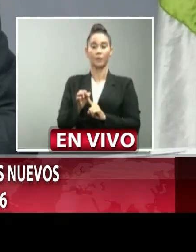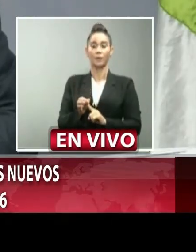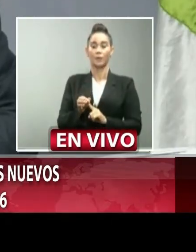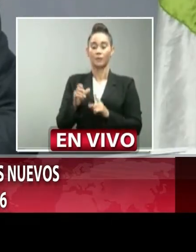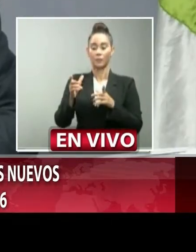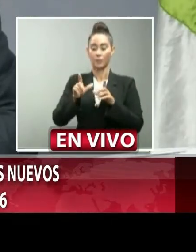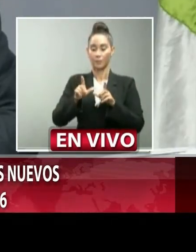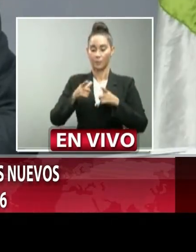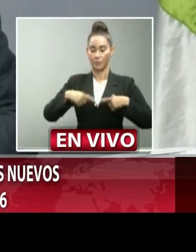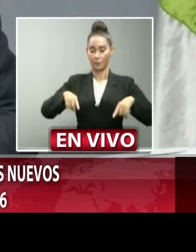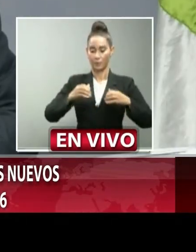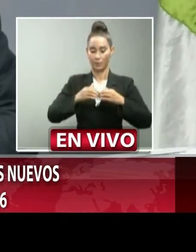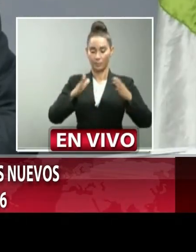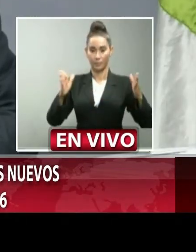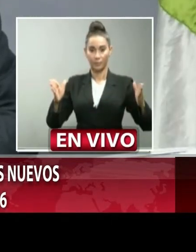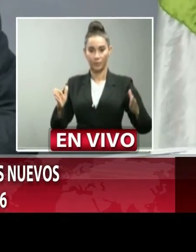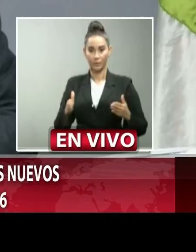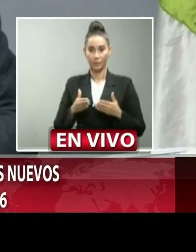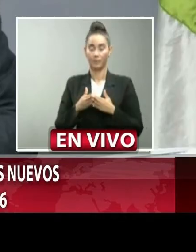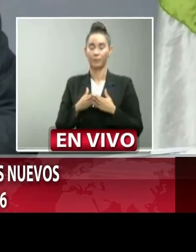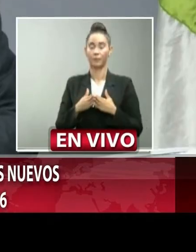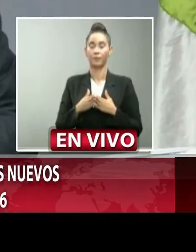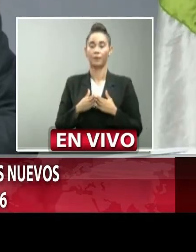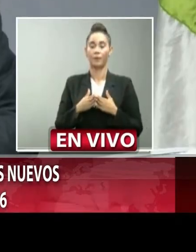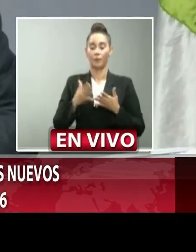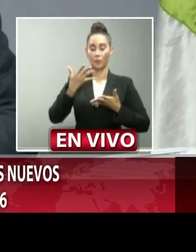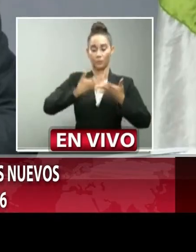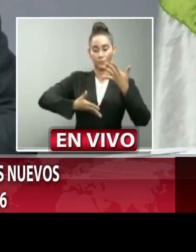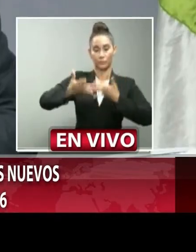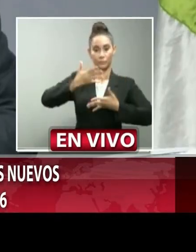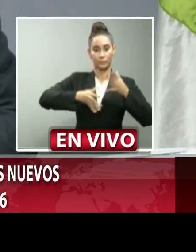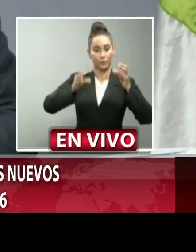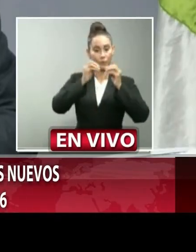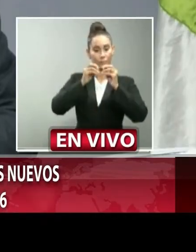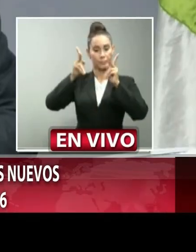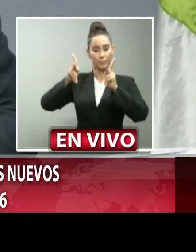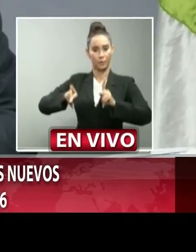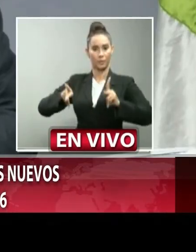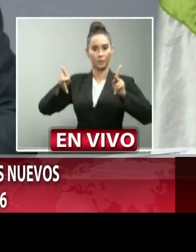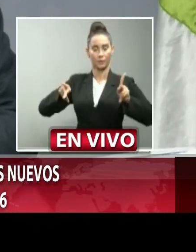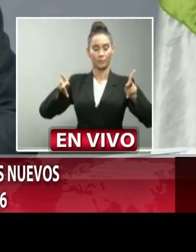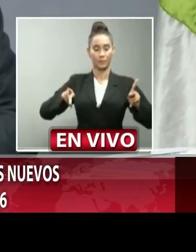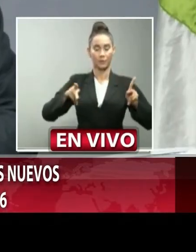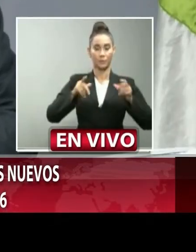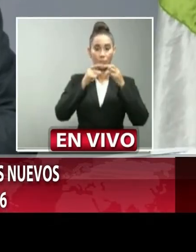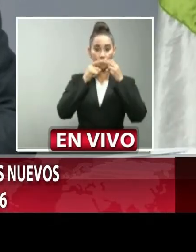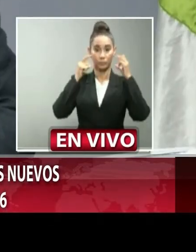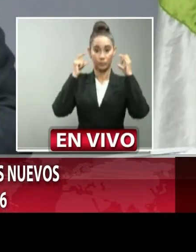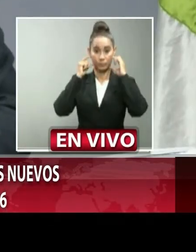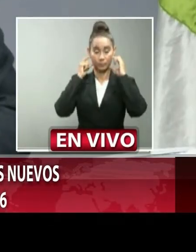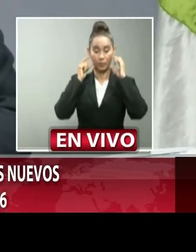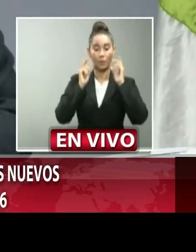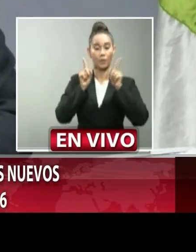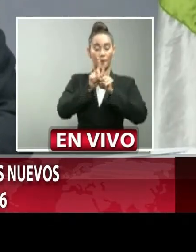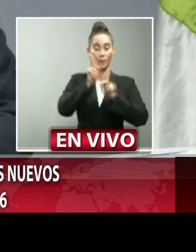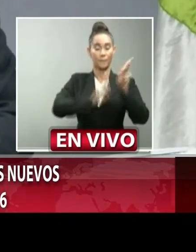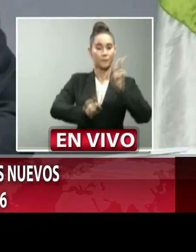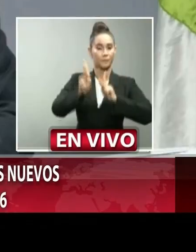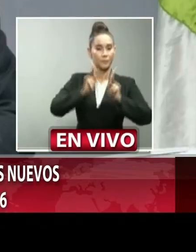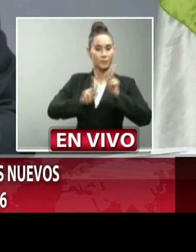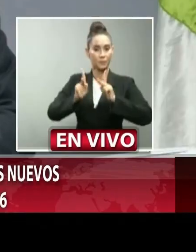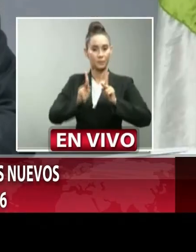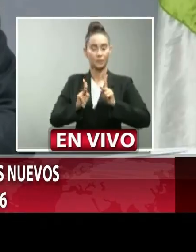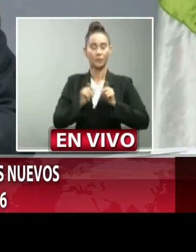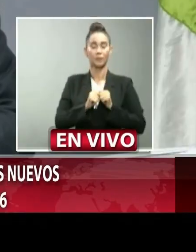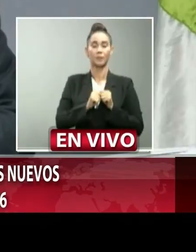en el espacio público en conglomeraciones de personas en visitas que